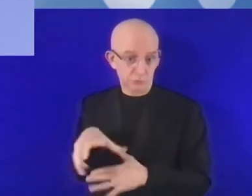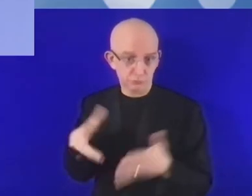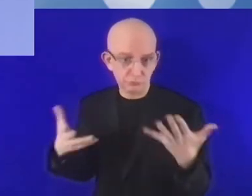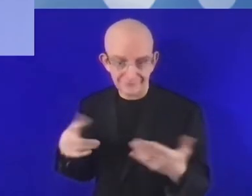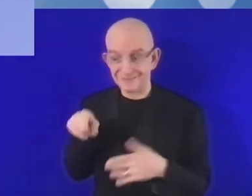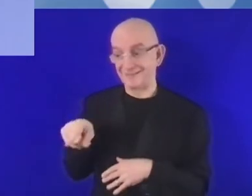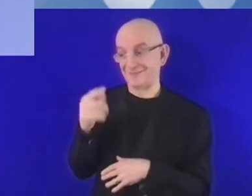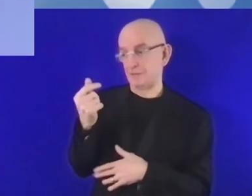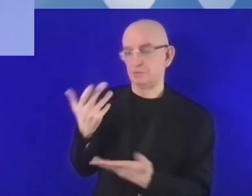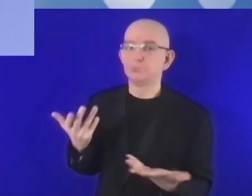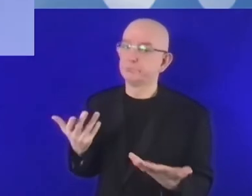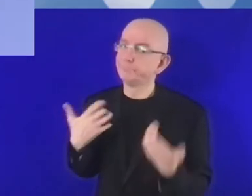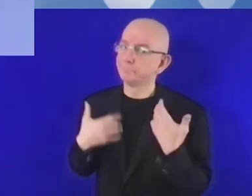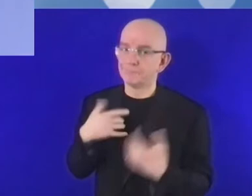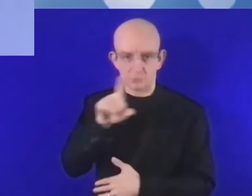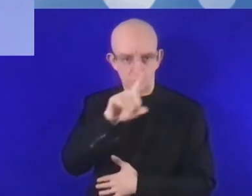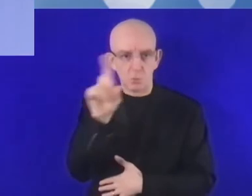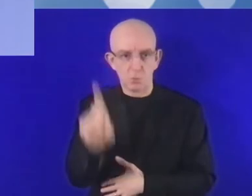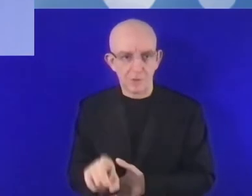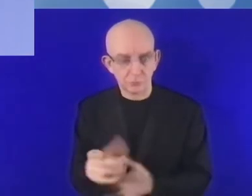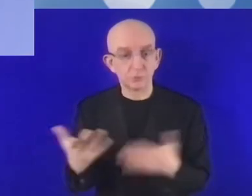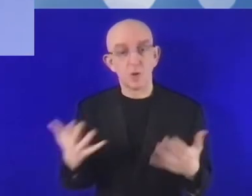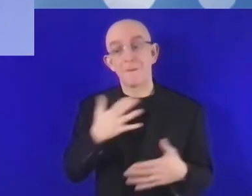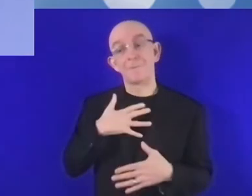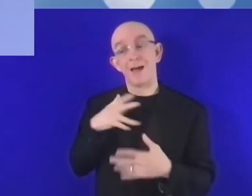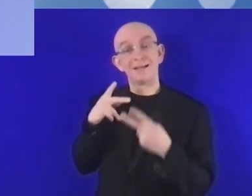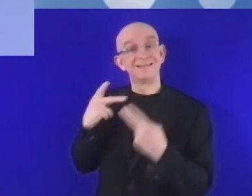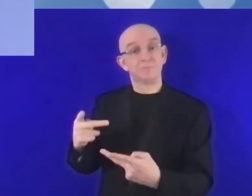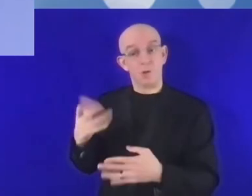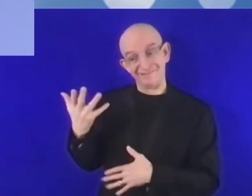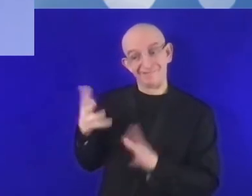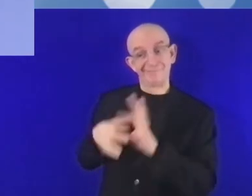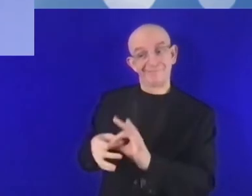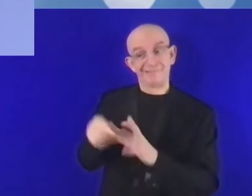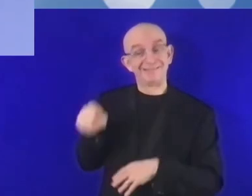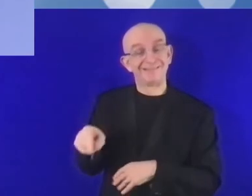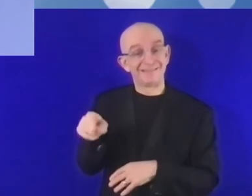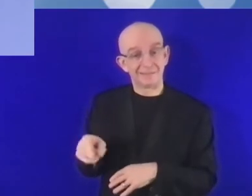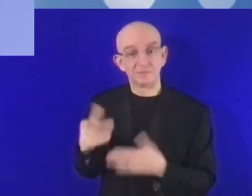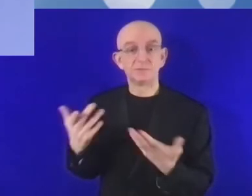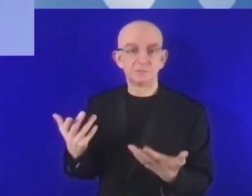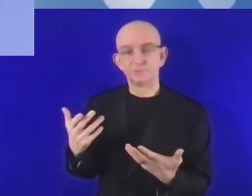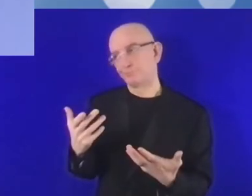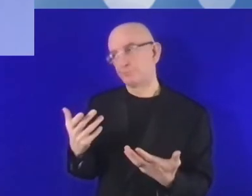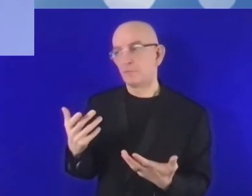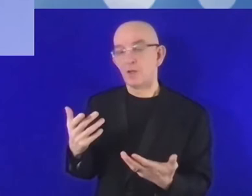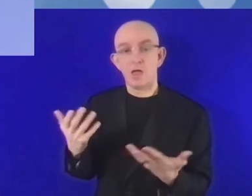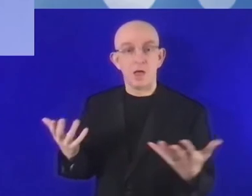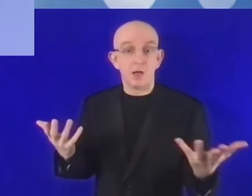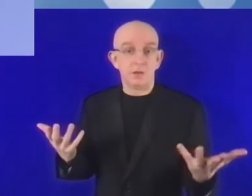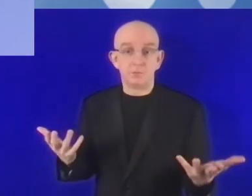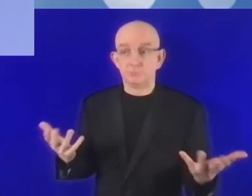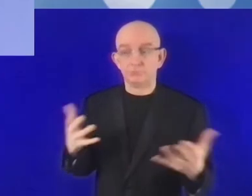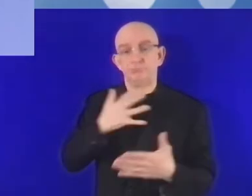la cuestión de la financiación nos resulta muy importante. Yo diría que todos los modelos de financiación